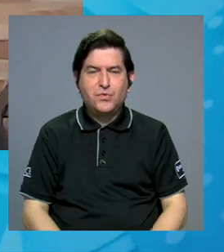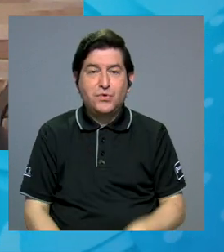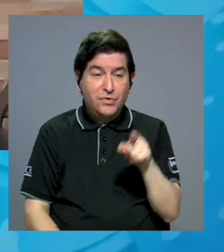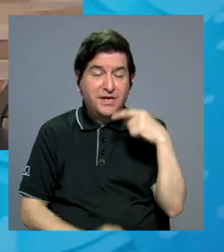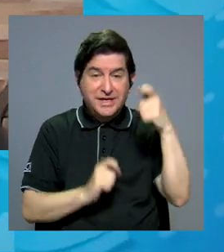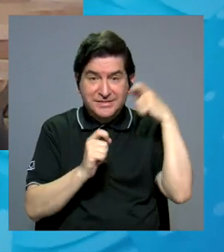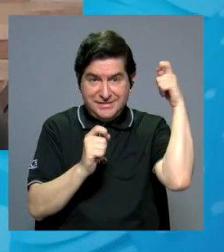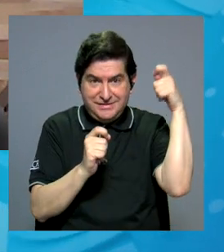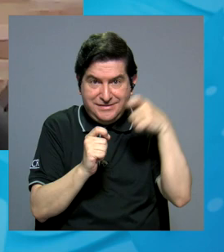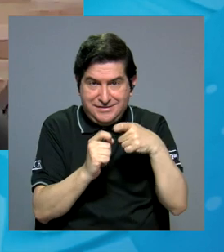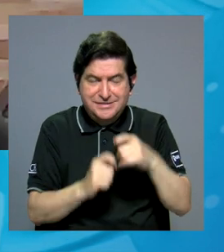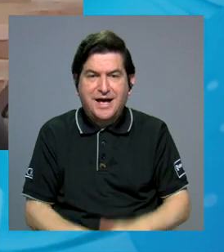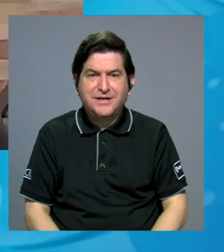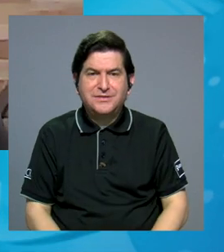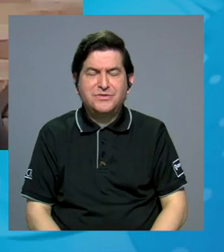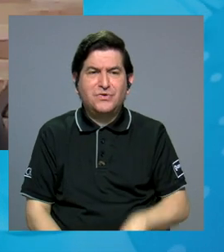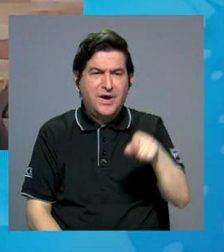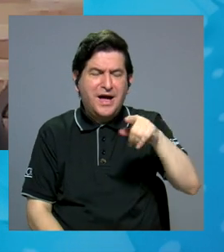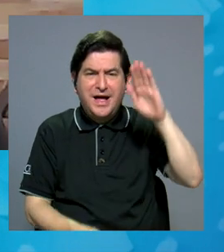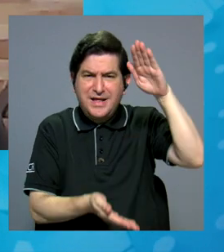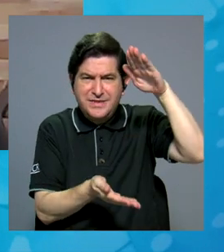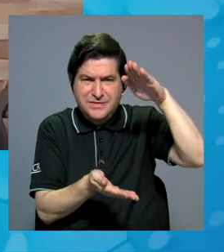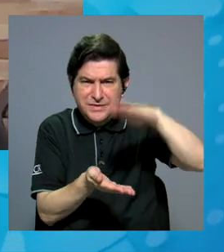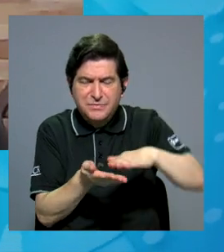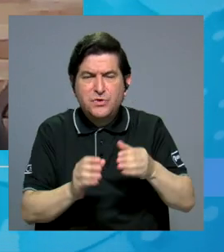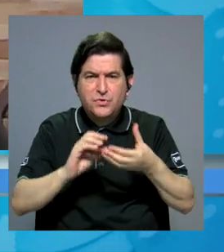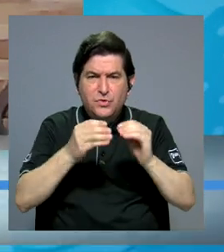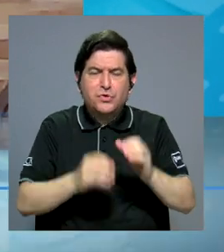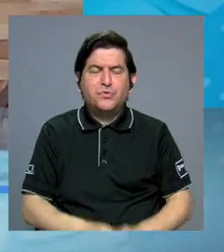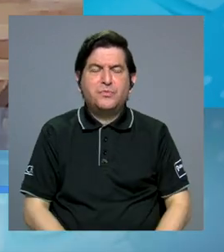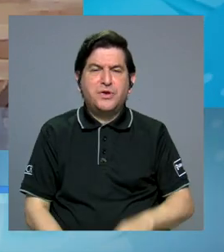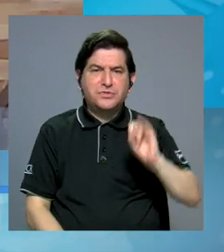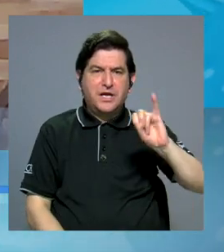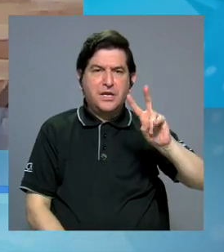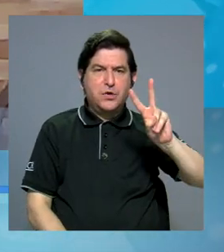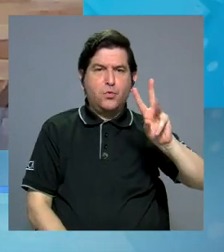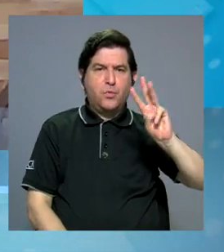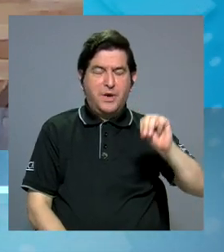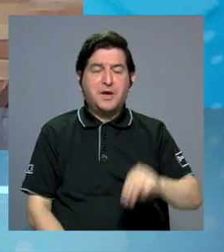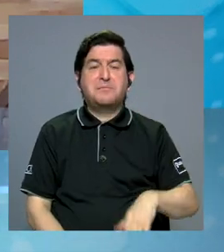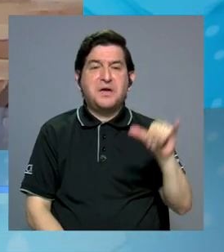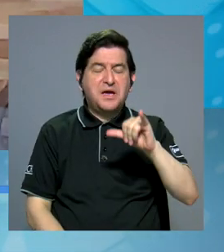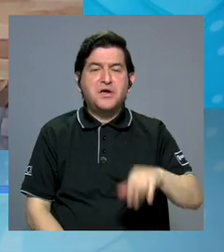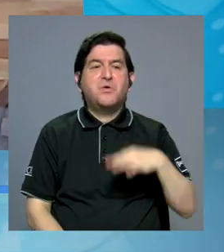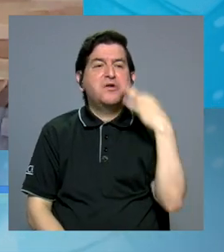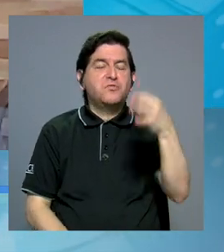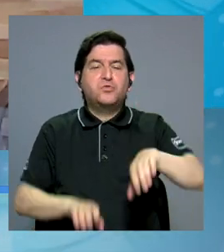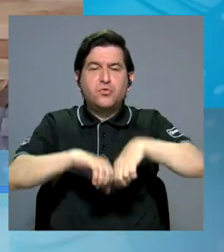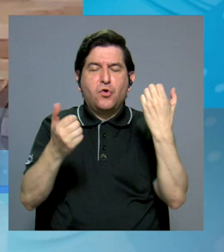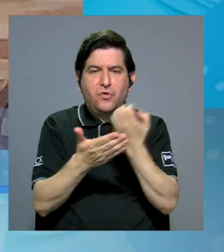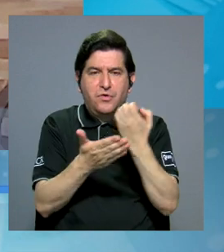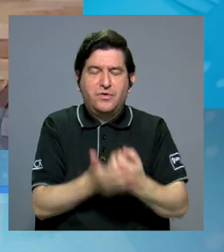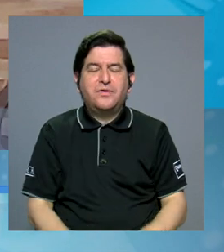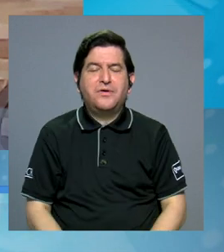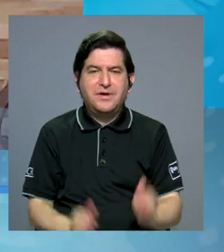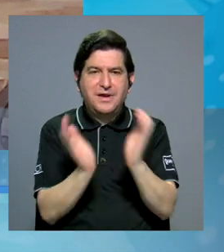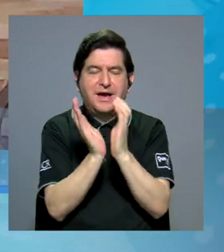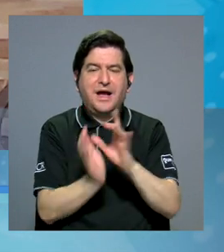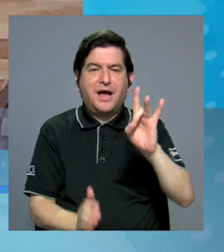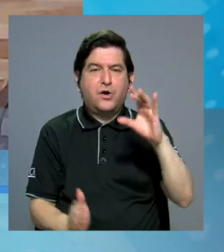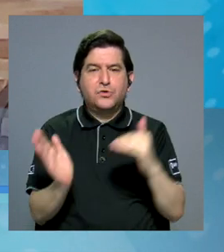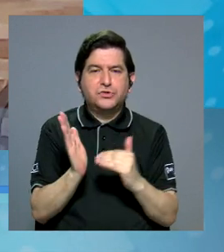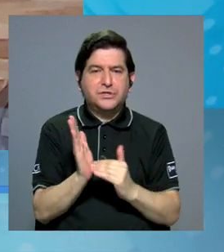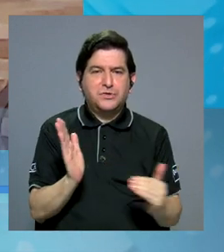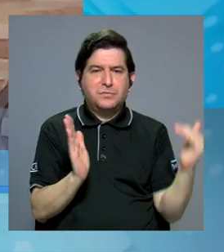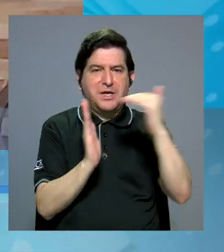que precisamente desfinanció al régimen de invalidez de jefe y muerte, que va seguro también a la ONU. La Caja tiene un débil de 800 mil